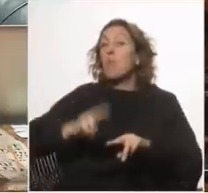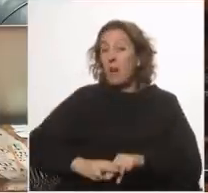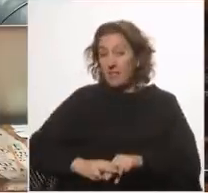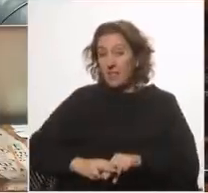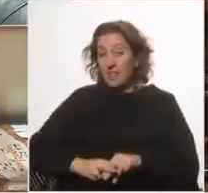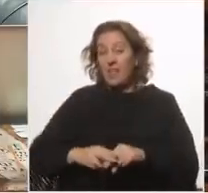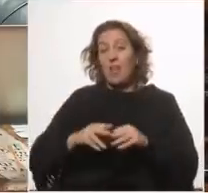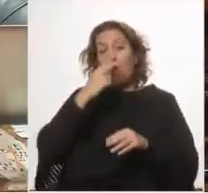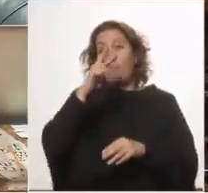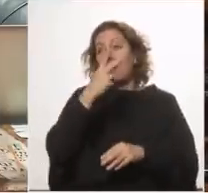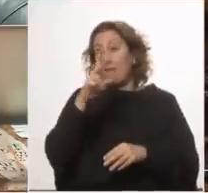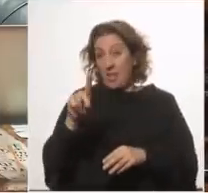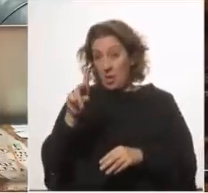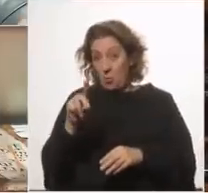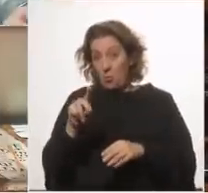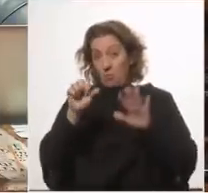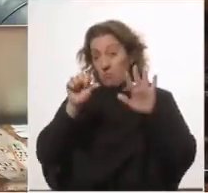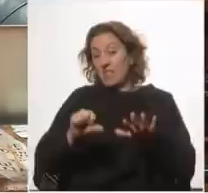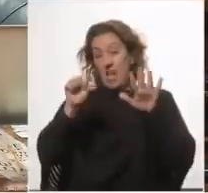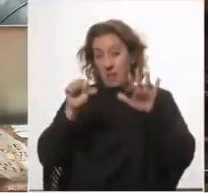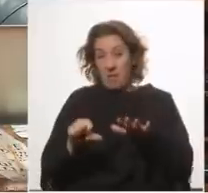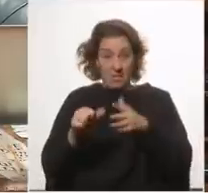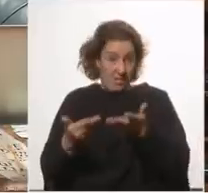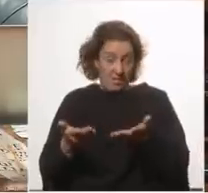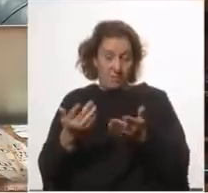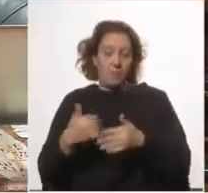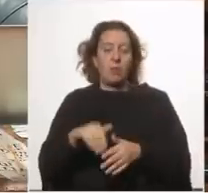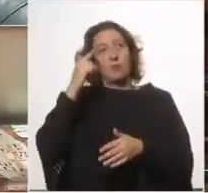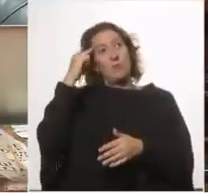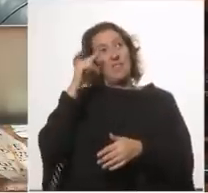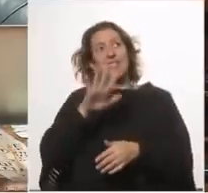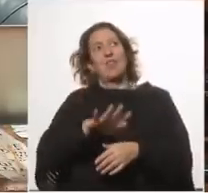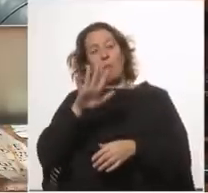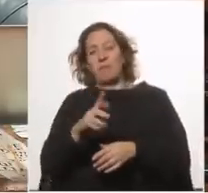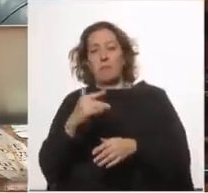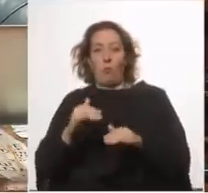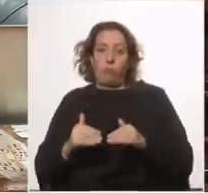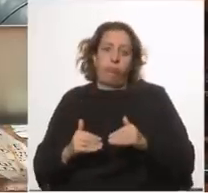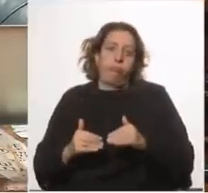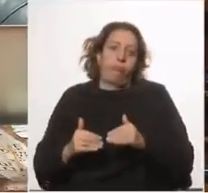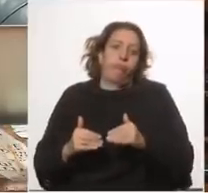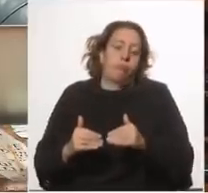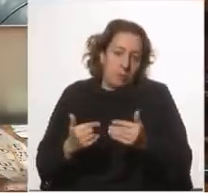cinco meses del 21? ya podríamos seis porque como se retrasó un mes la interpelación ya podemos tener seis meses